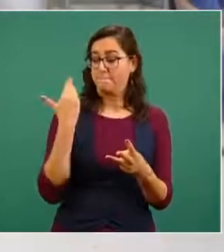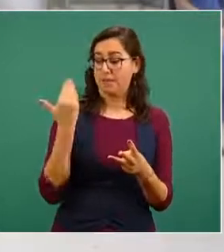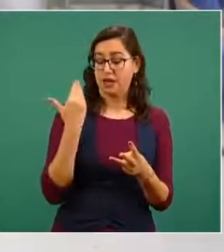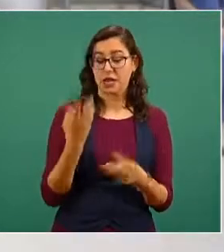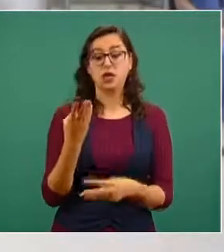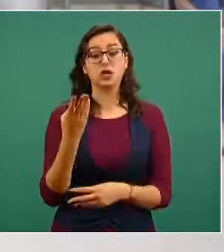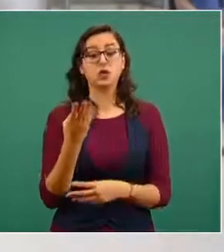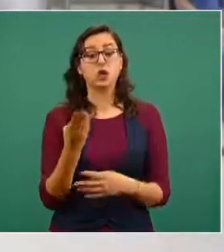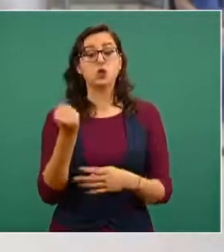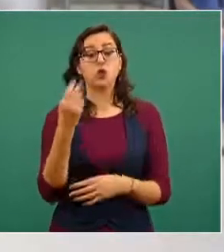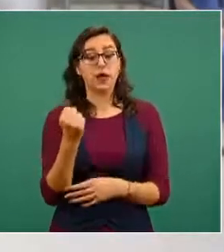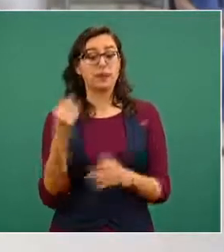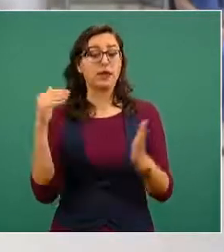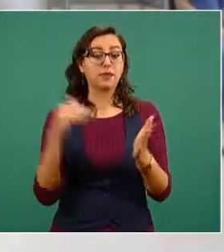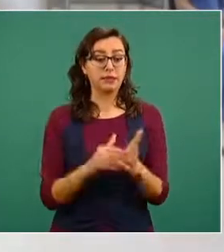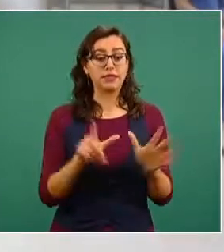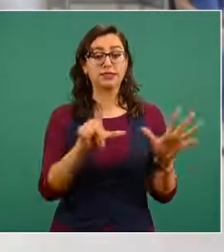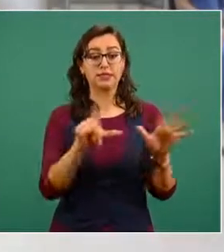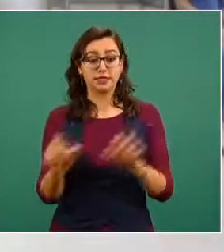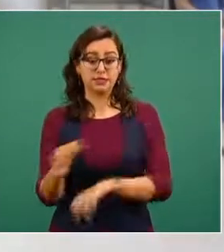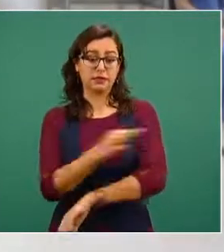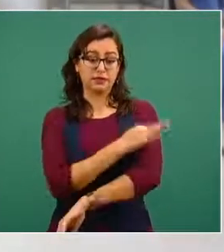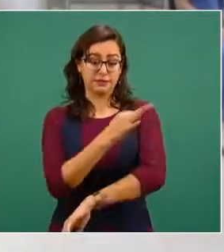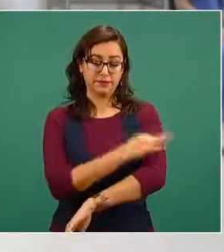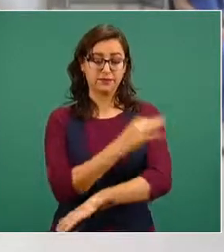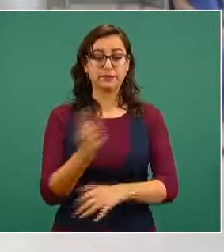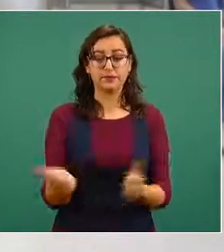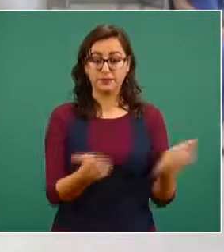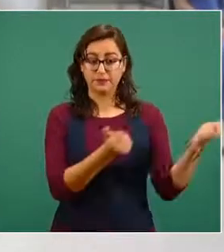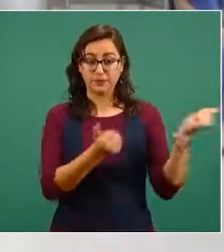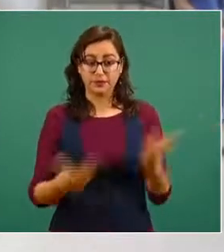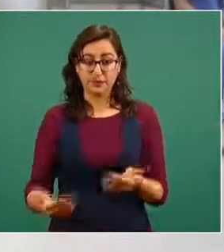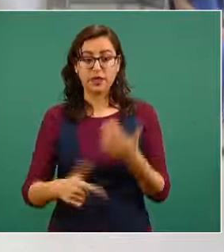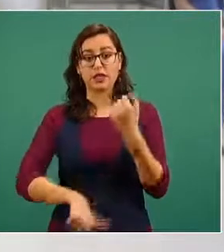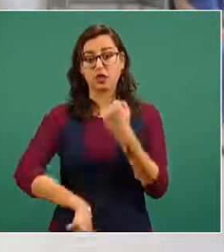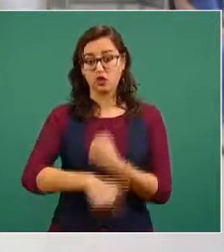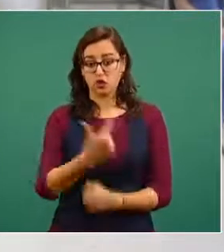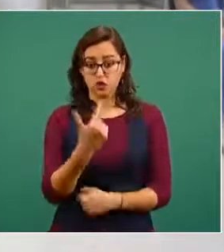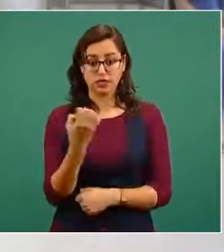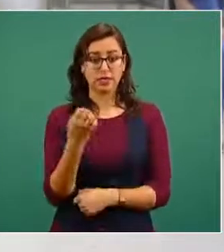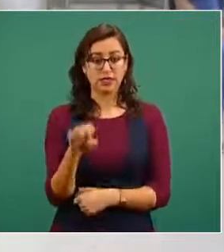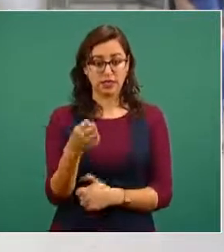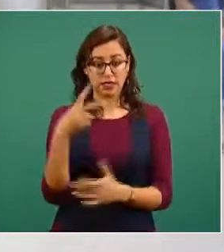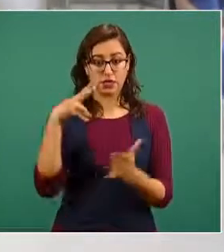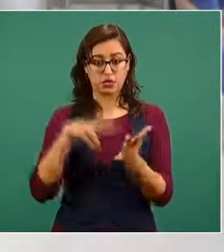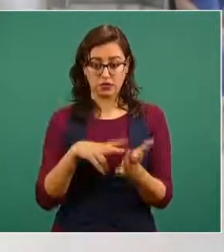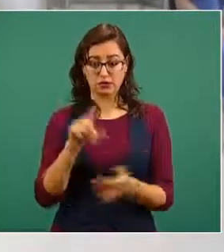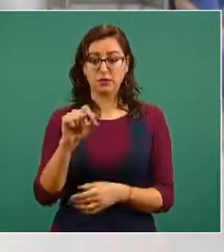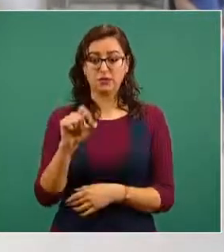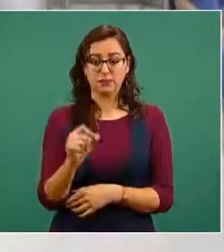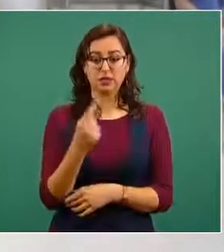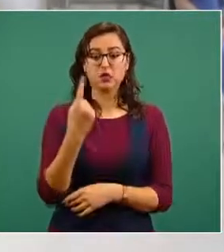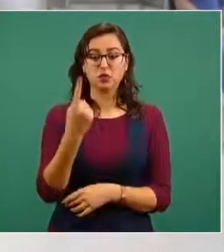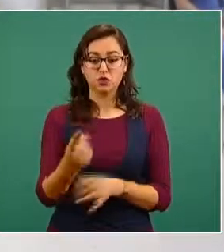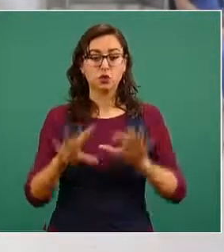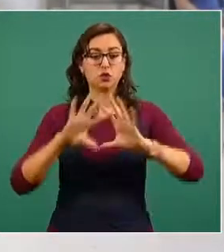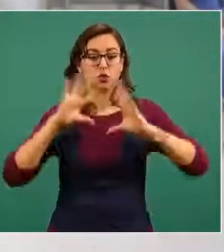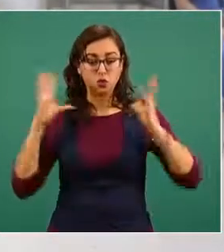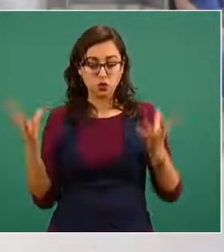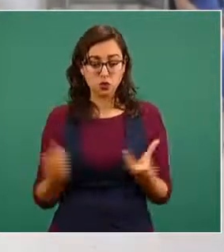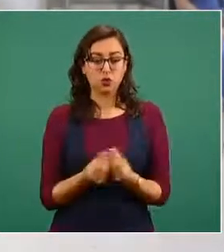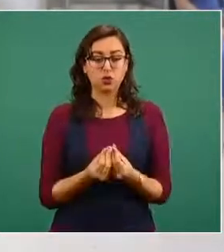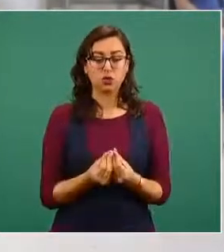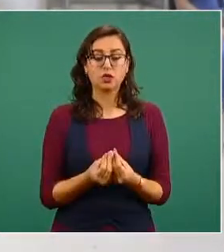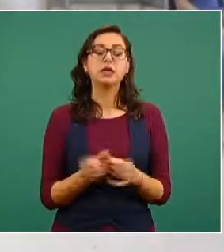de nueve mil setecientos cincuenta dosis la recibimos el doce de enero del dos mil veintiuno en total suma